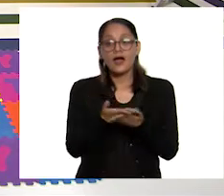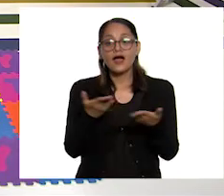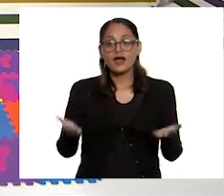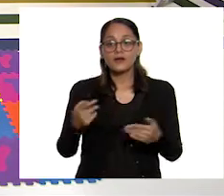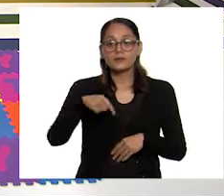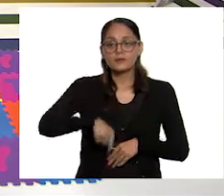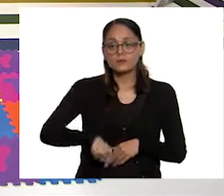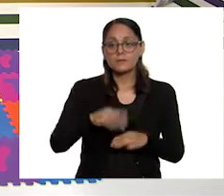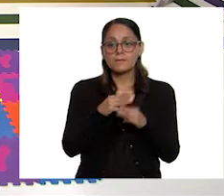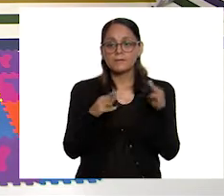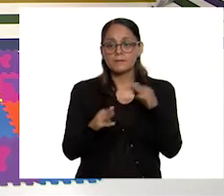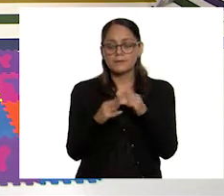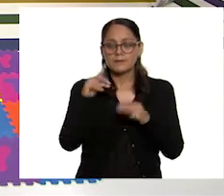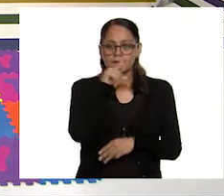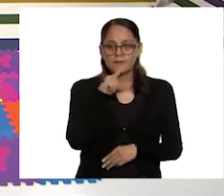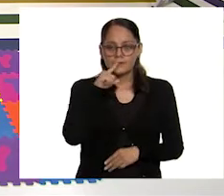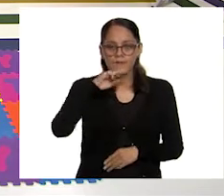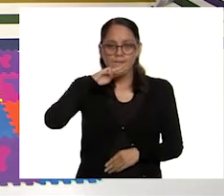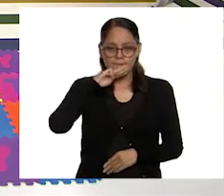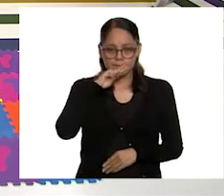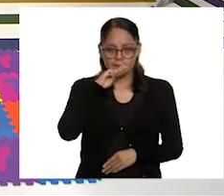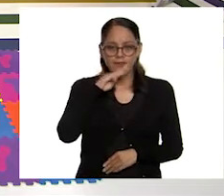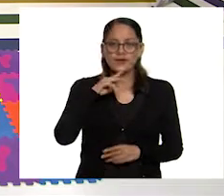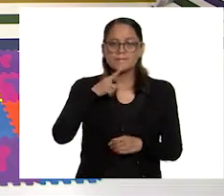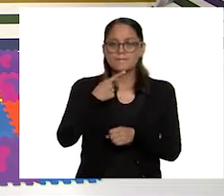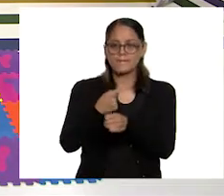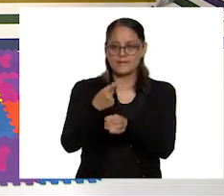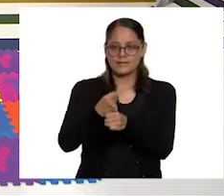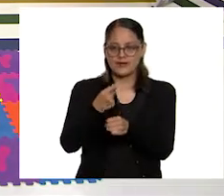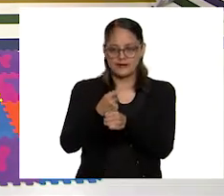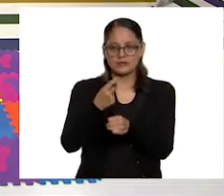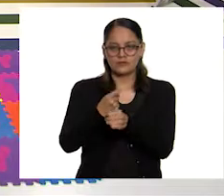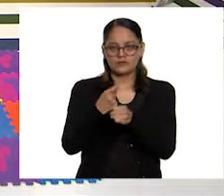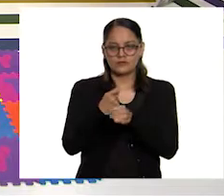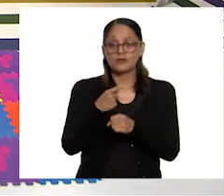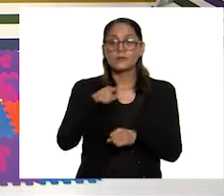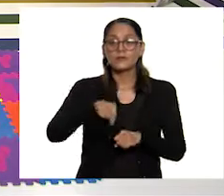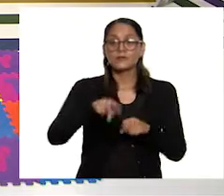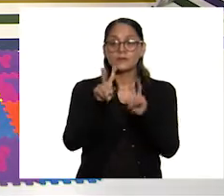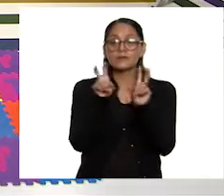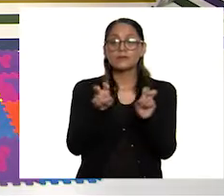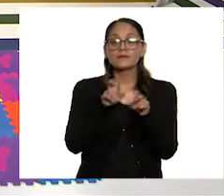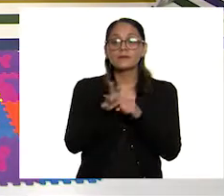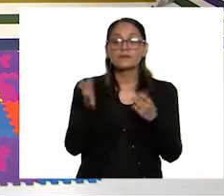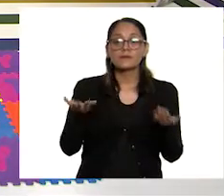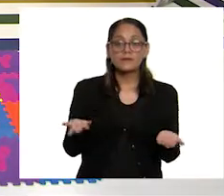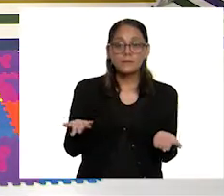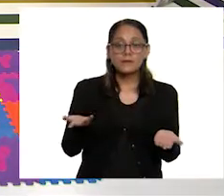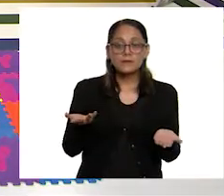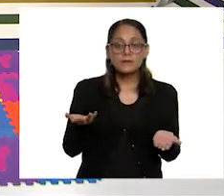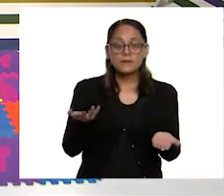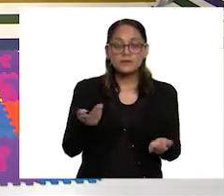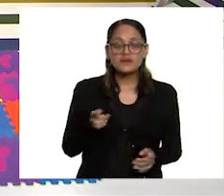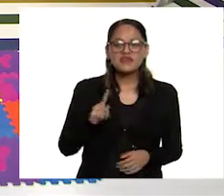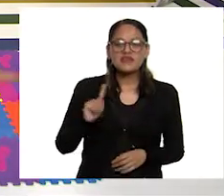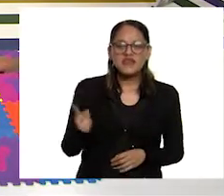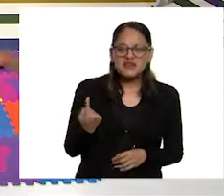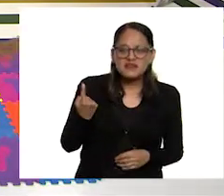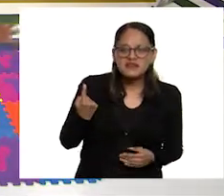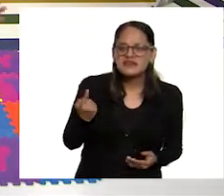de lengua materna para primer grado. Y nuestro tema es... ¿Quién será?